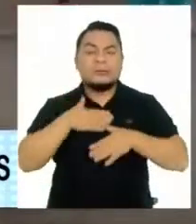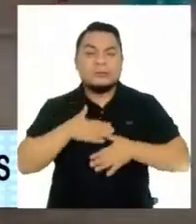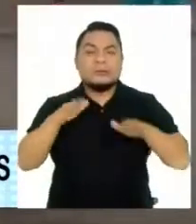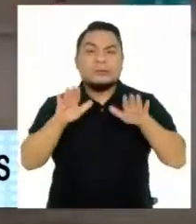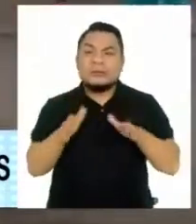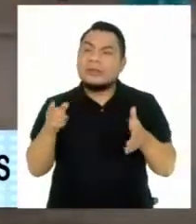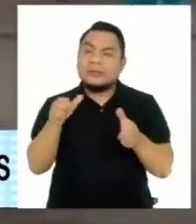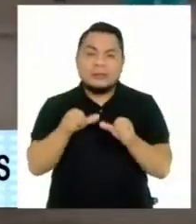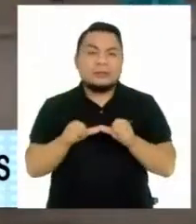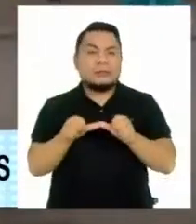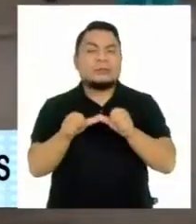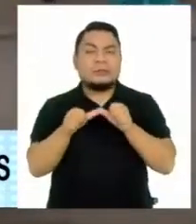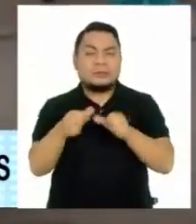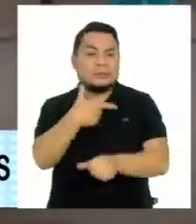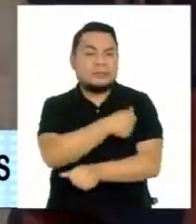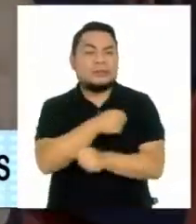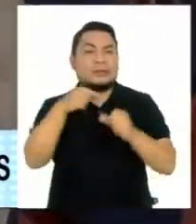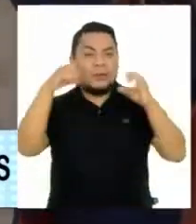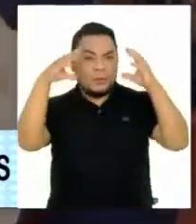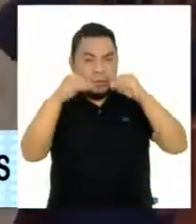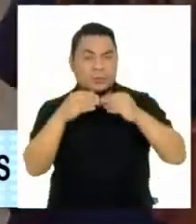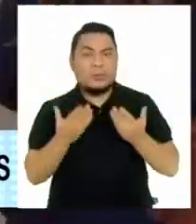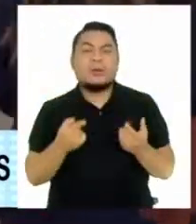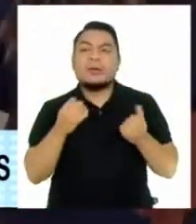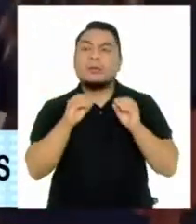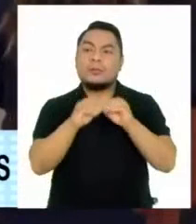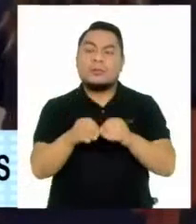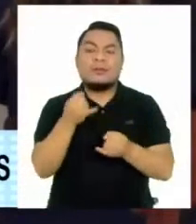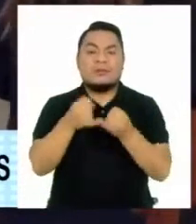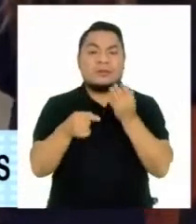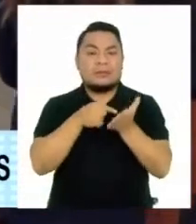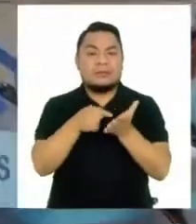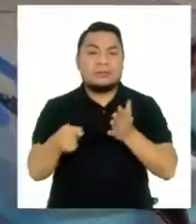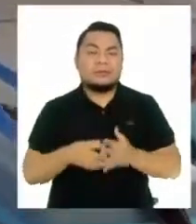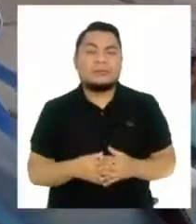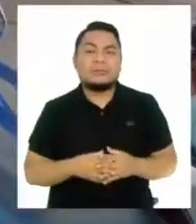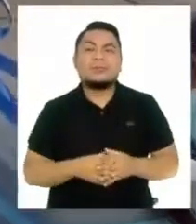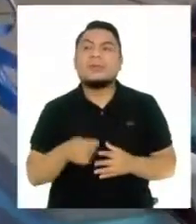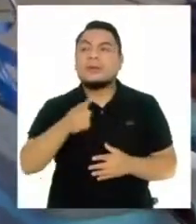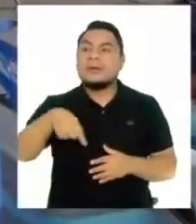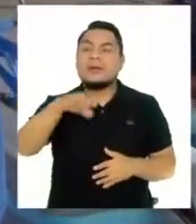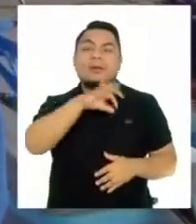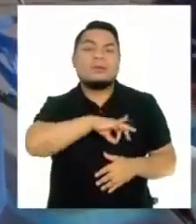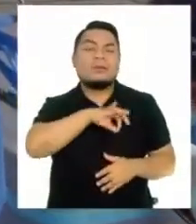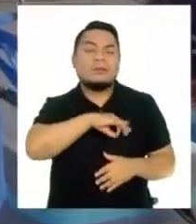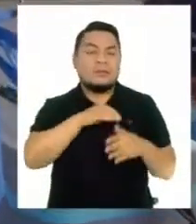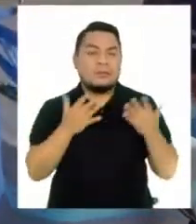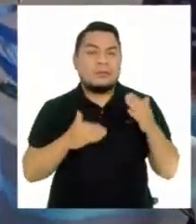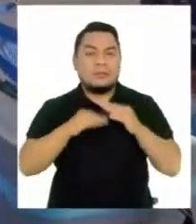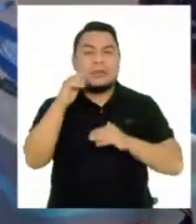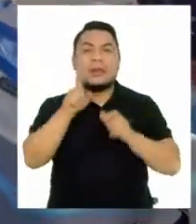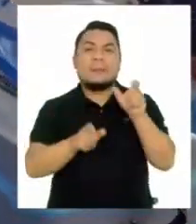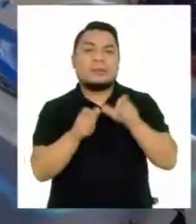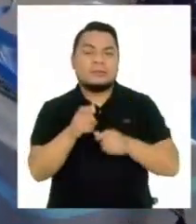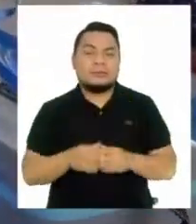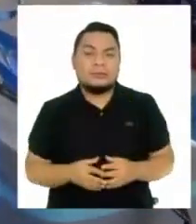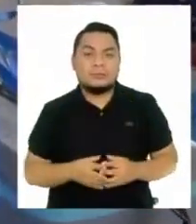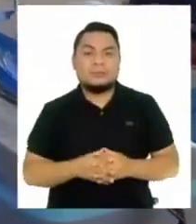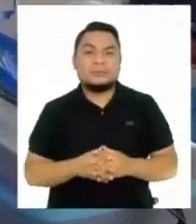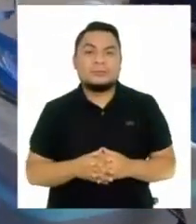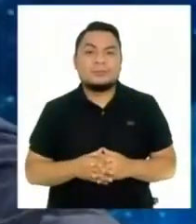el horario nocturno de vacunación establecido los fines de semana, para beneficiar a más personas.